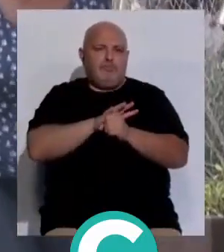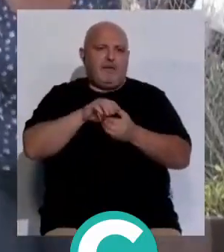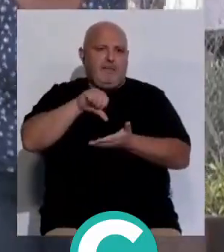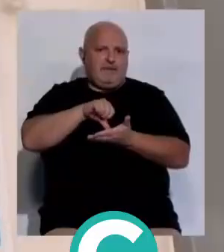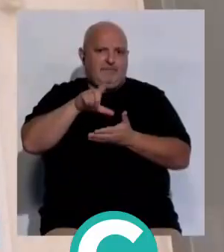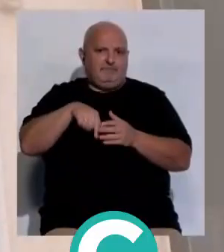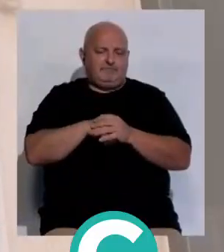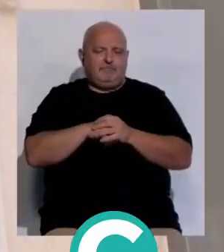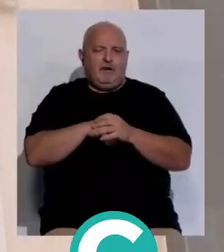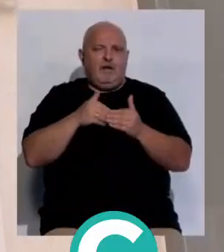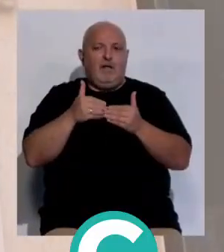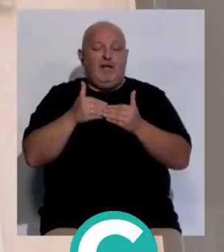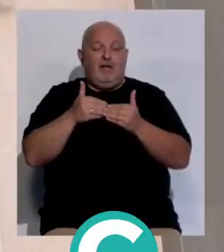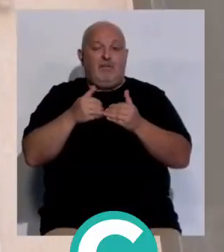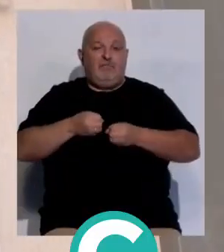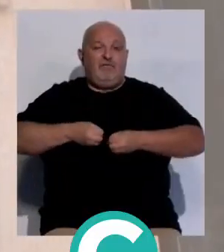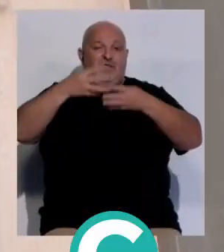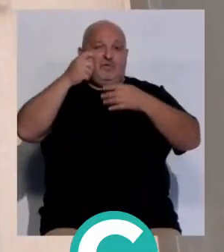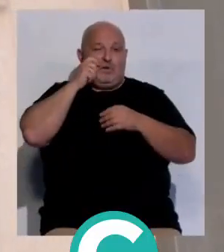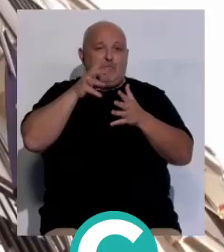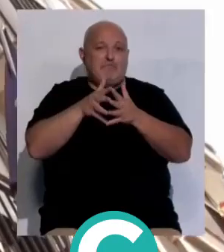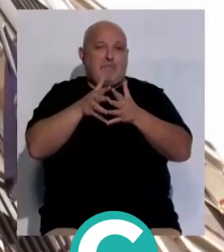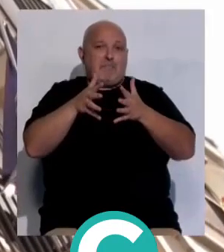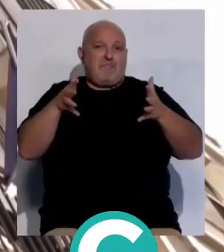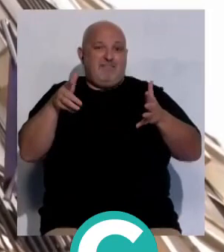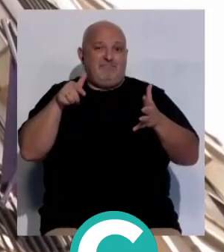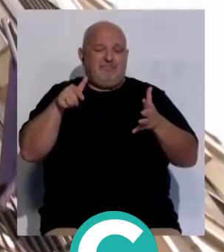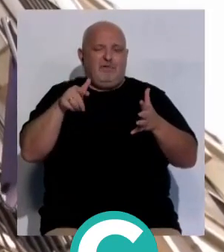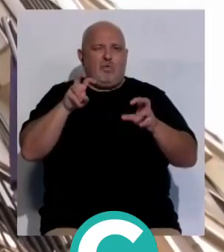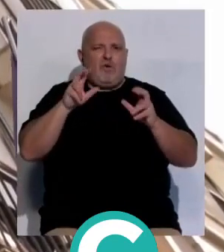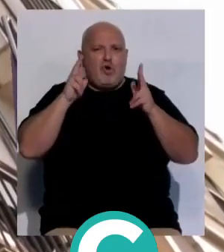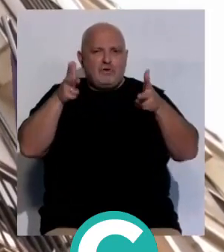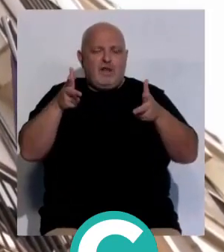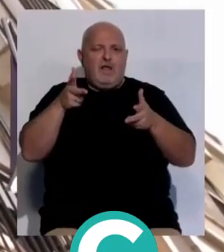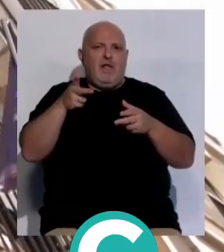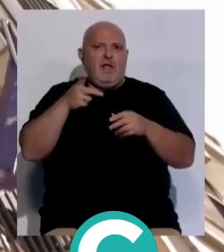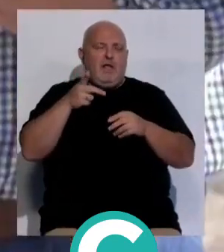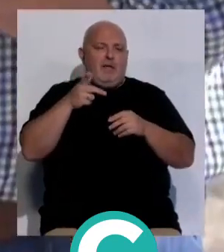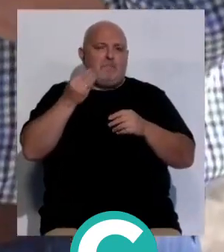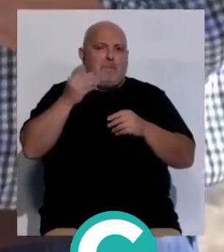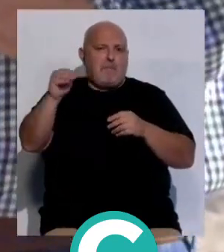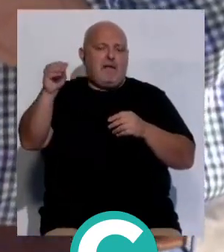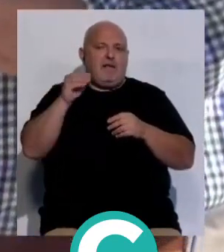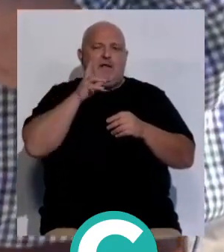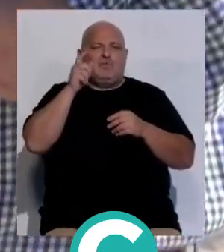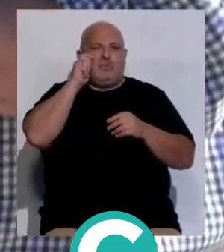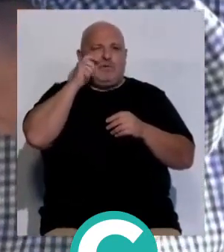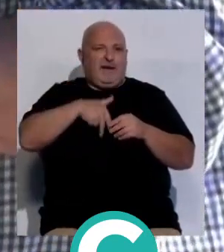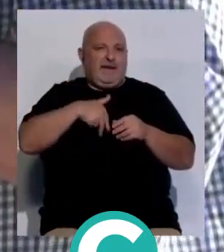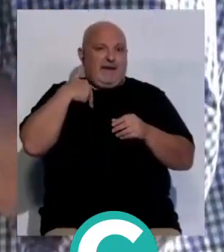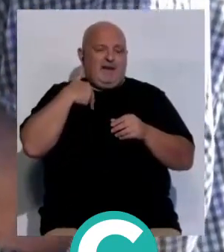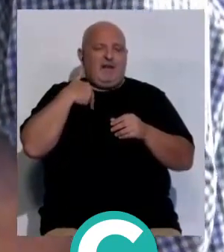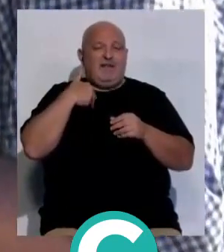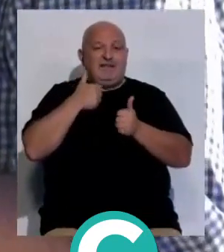capital. Ante el desarrollo de las viviendas turísticas, el crecimiento previsto con nuevos hoteles y plazas hoteleras y el aumento del turismo en general,